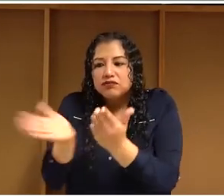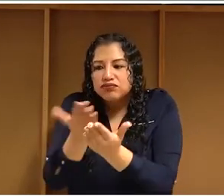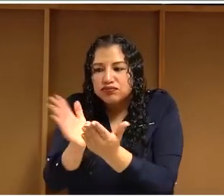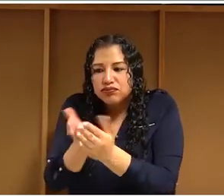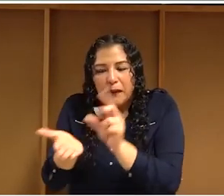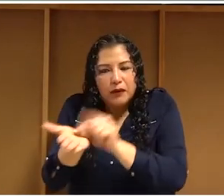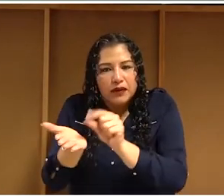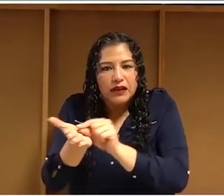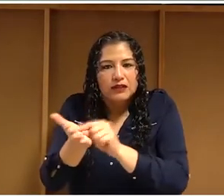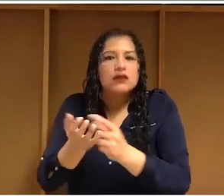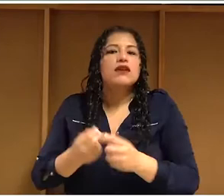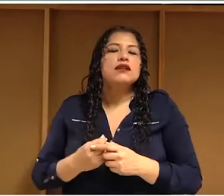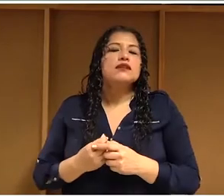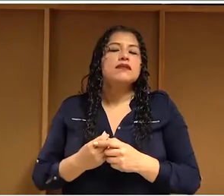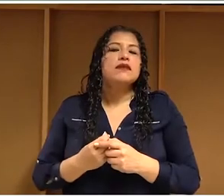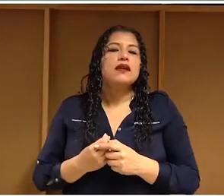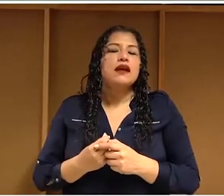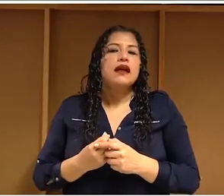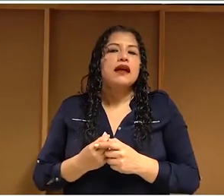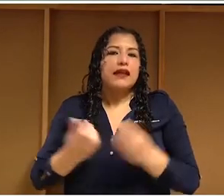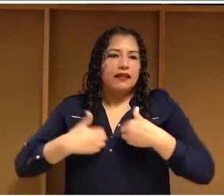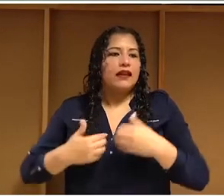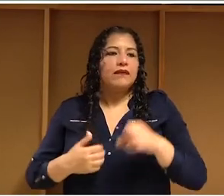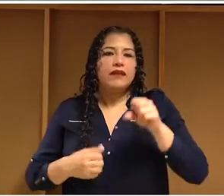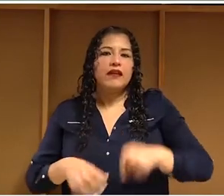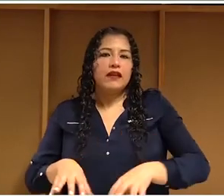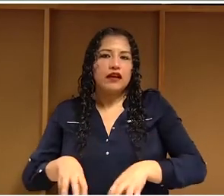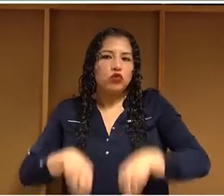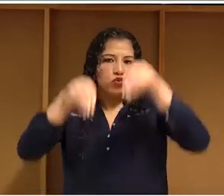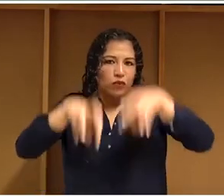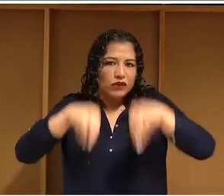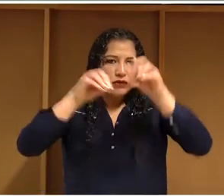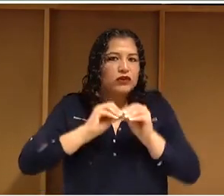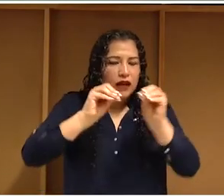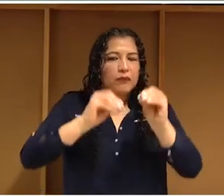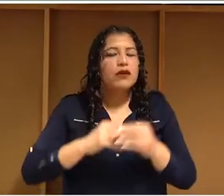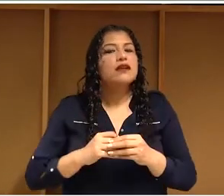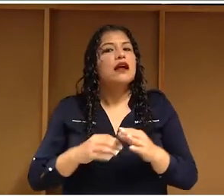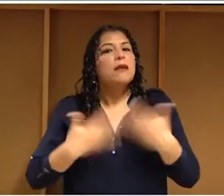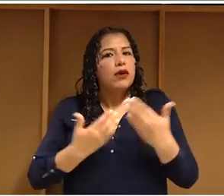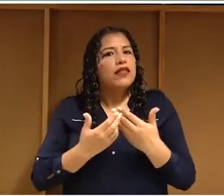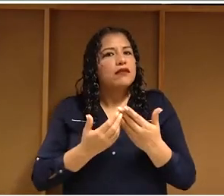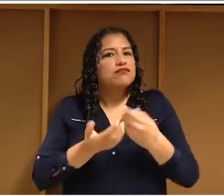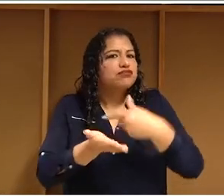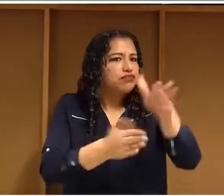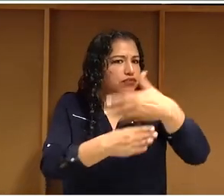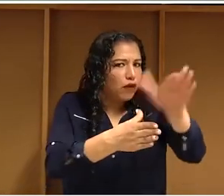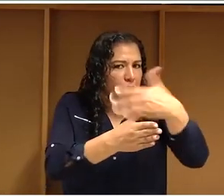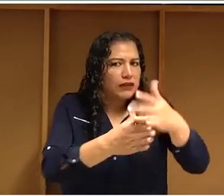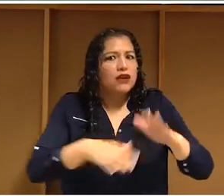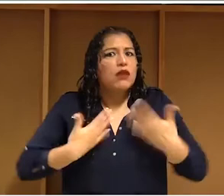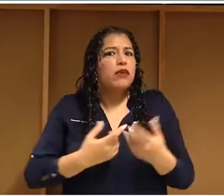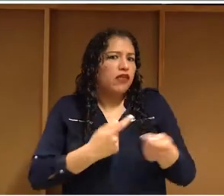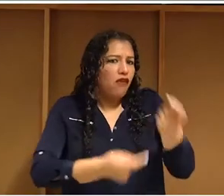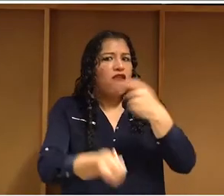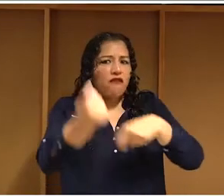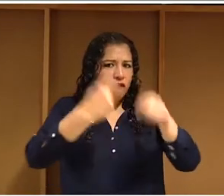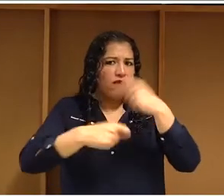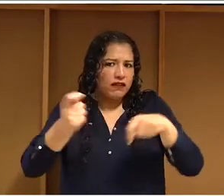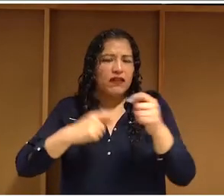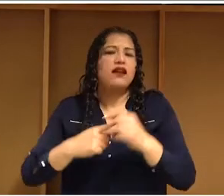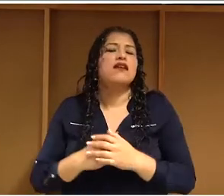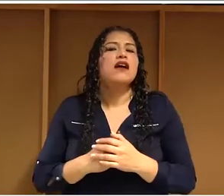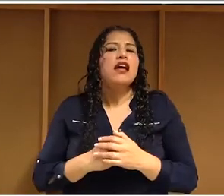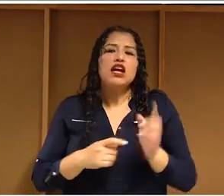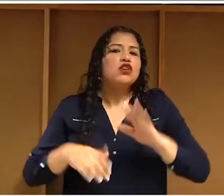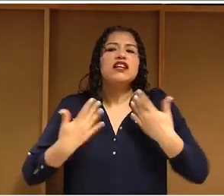tal manera que cualquiera no solamente las puede copiar no solamente las puede distribuir sino que si quieren pueden imprimirlas y venderlas a un millón de dólares y no tienen que